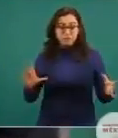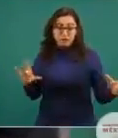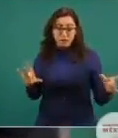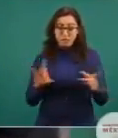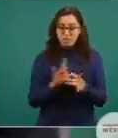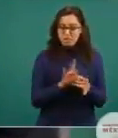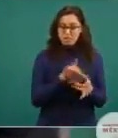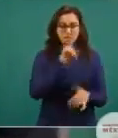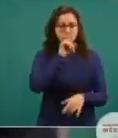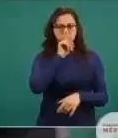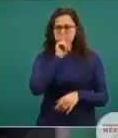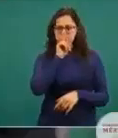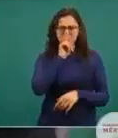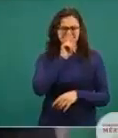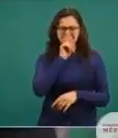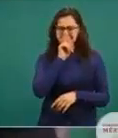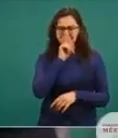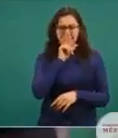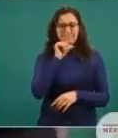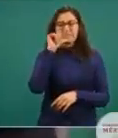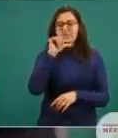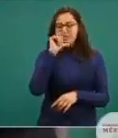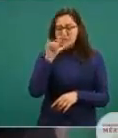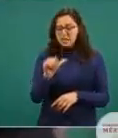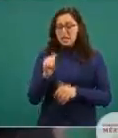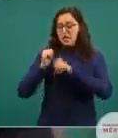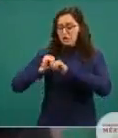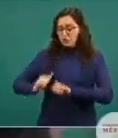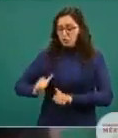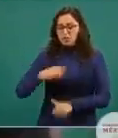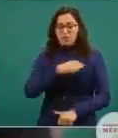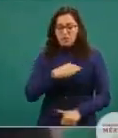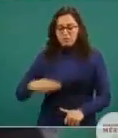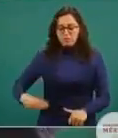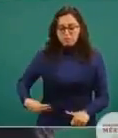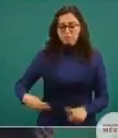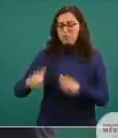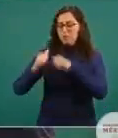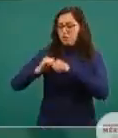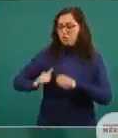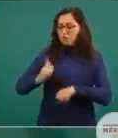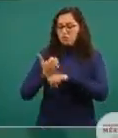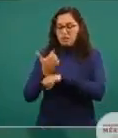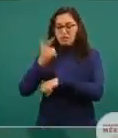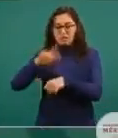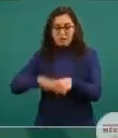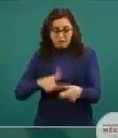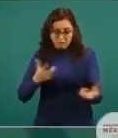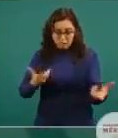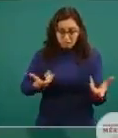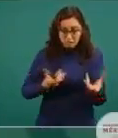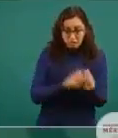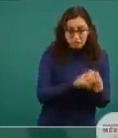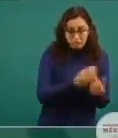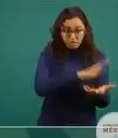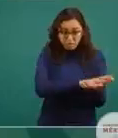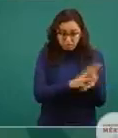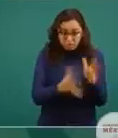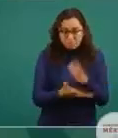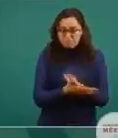municipales, las autoridades estatales no estén vinculadas a la delincuencia,